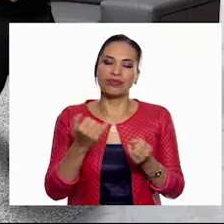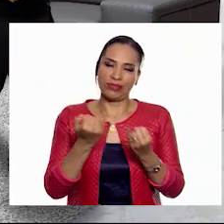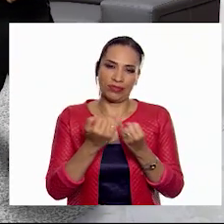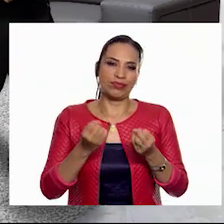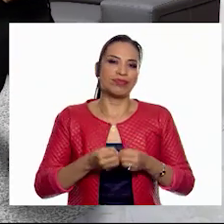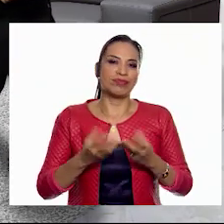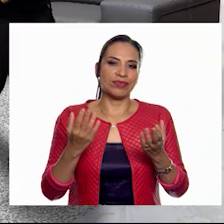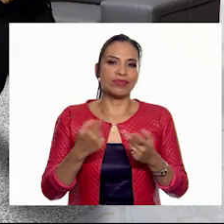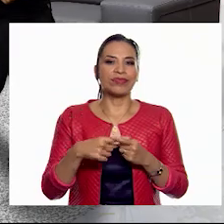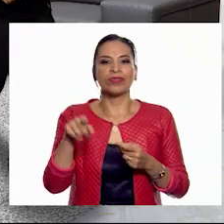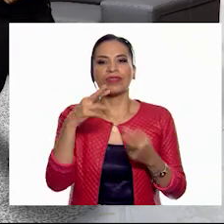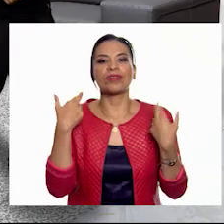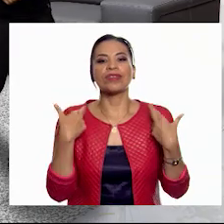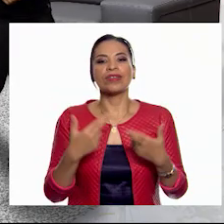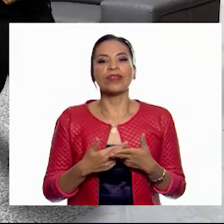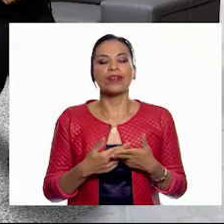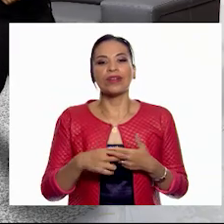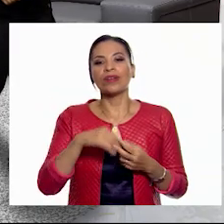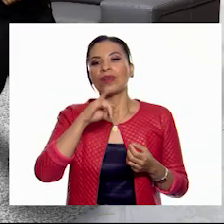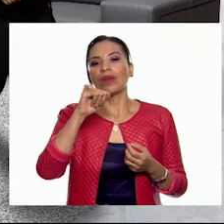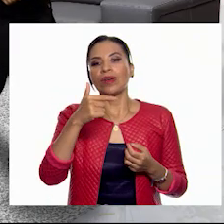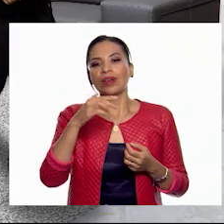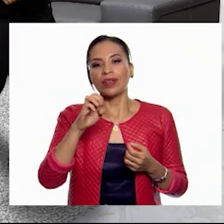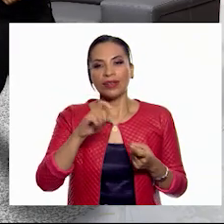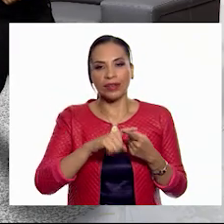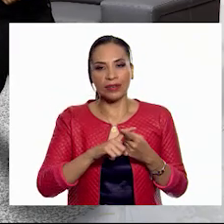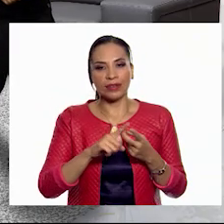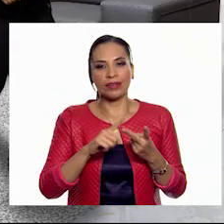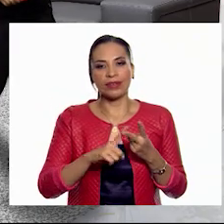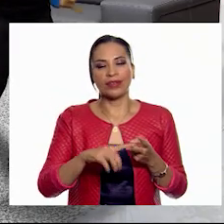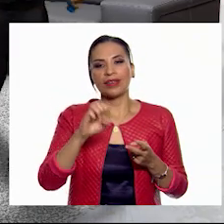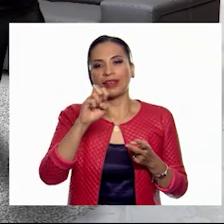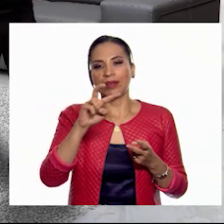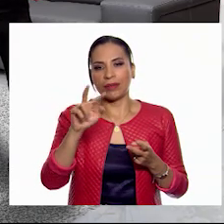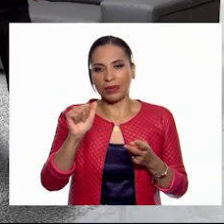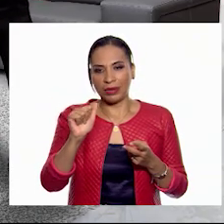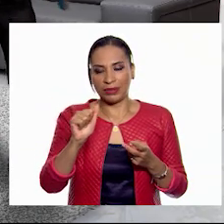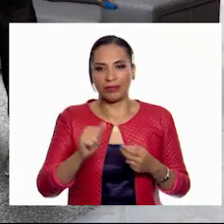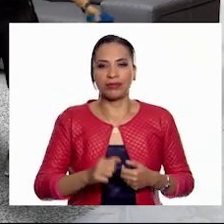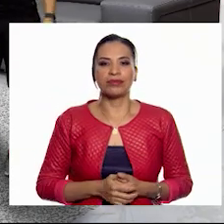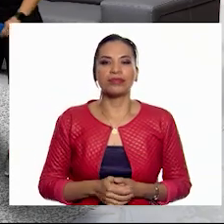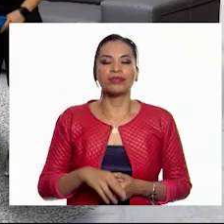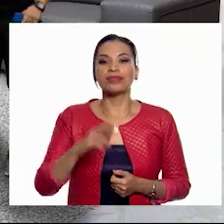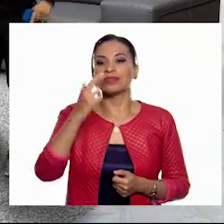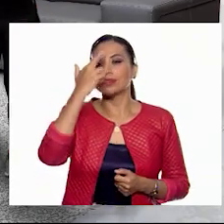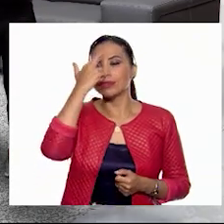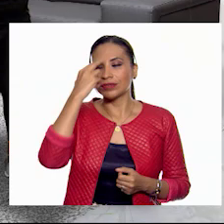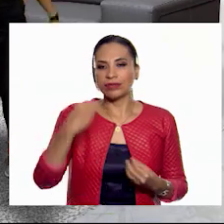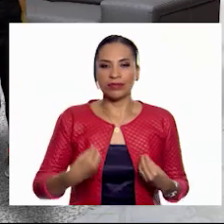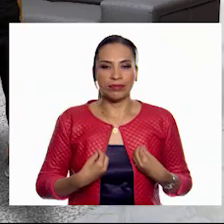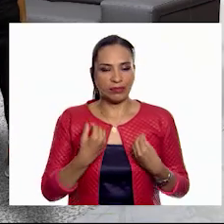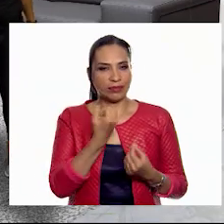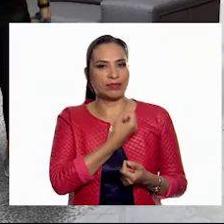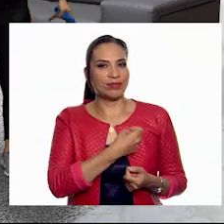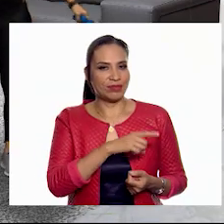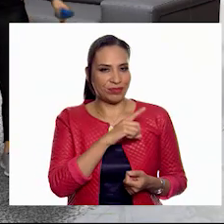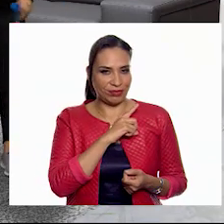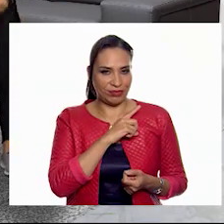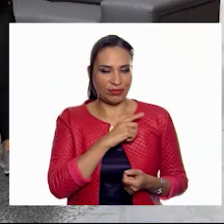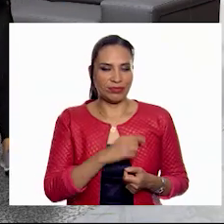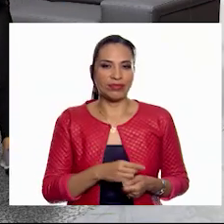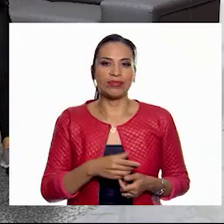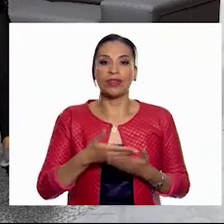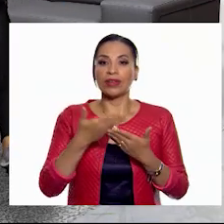supuesto, a nuestros docentes Jorge Calderón y Eva Pérez. Gracias. Recuerda, vive saludablemente.